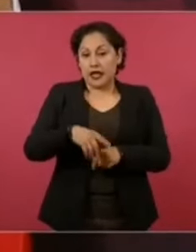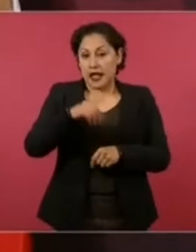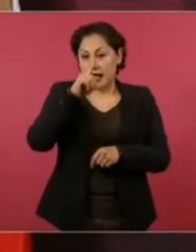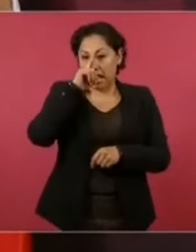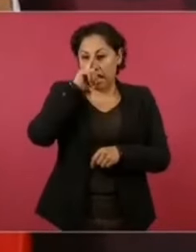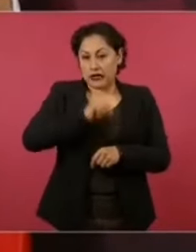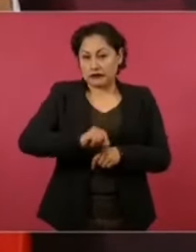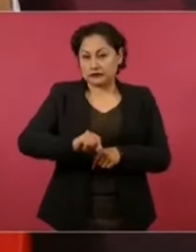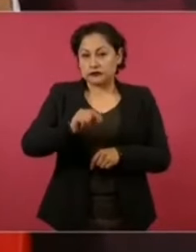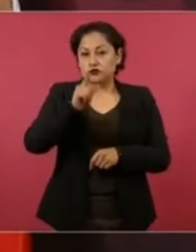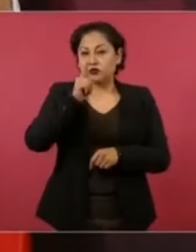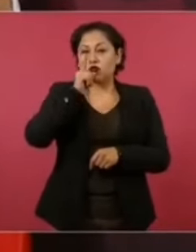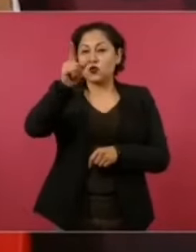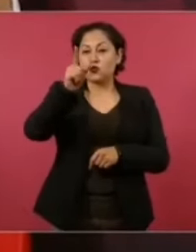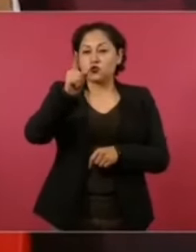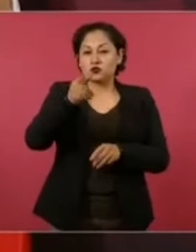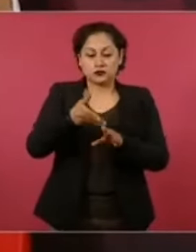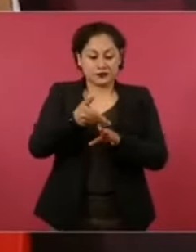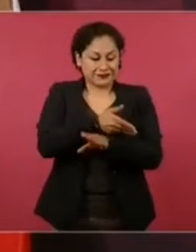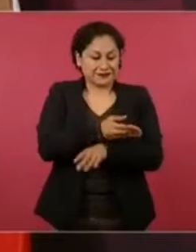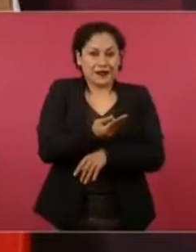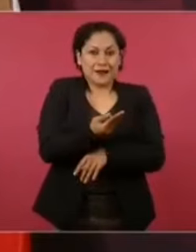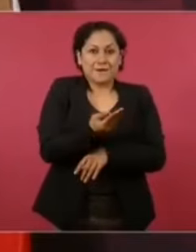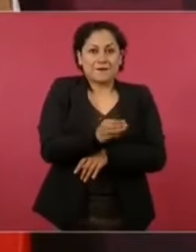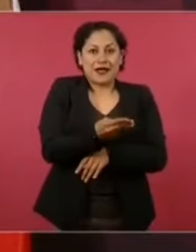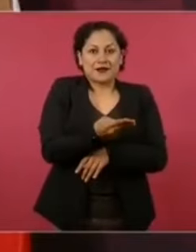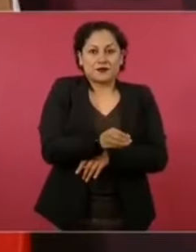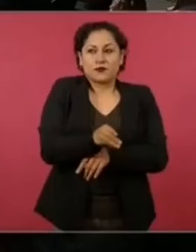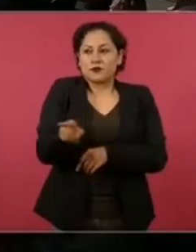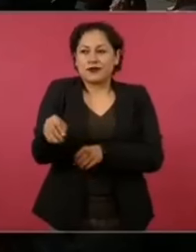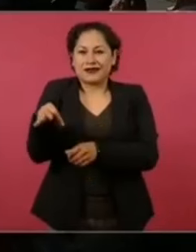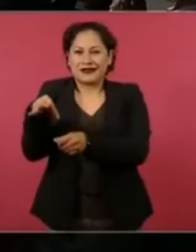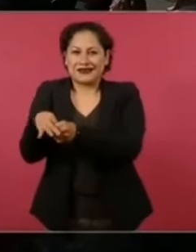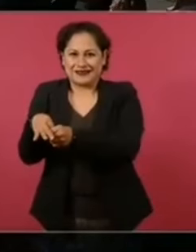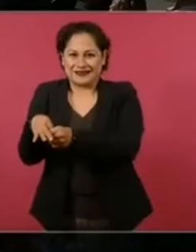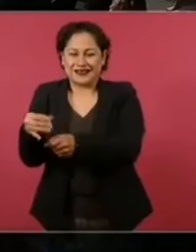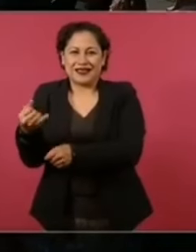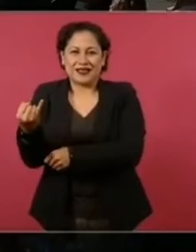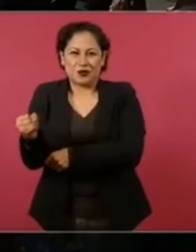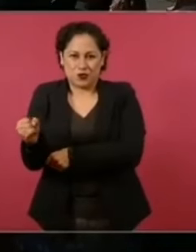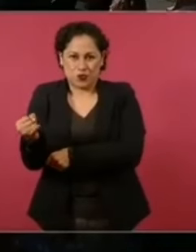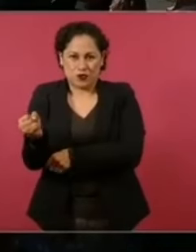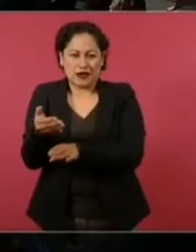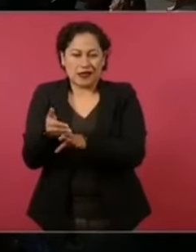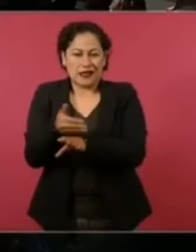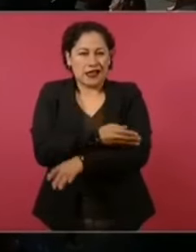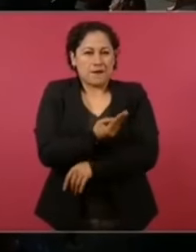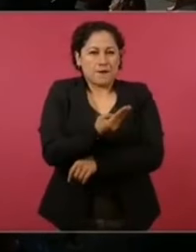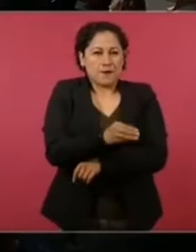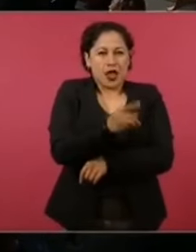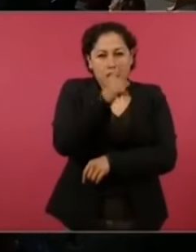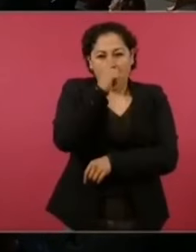antes de las elecciones, afortunadamente